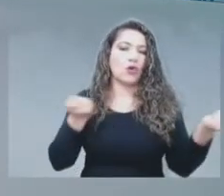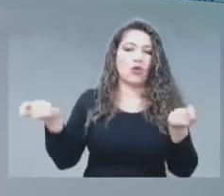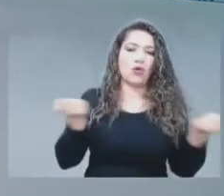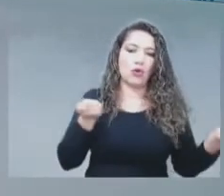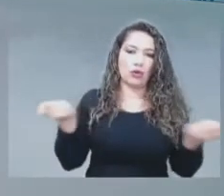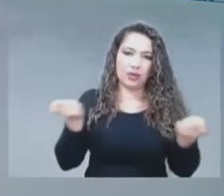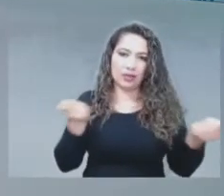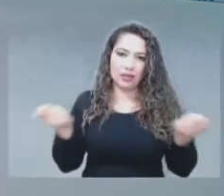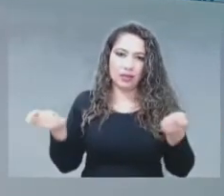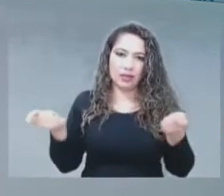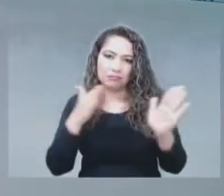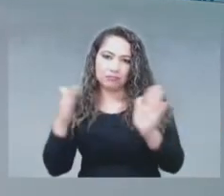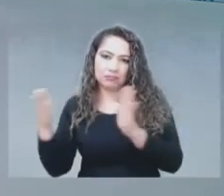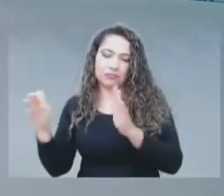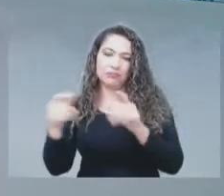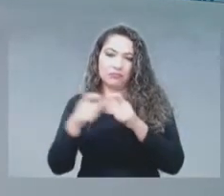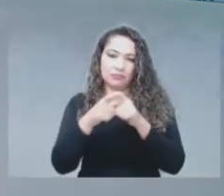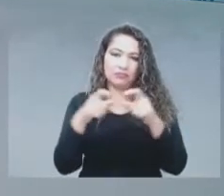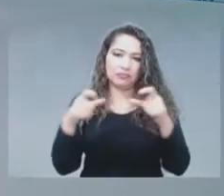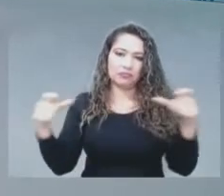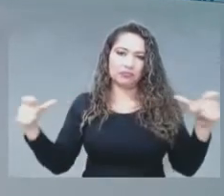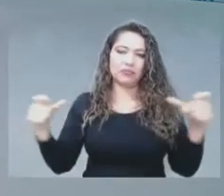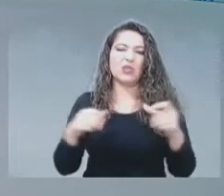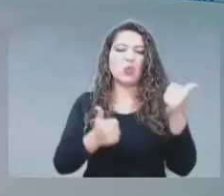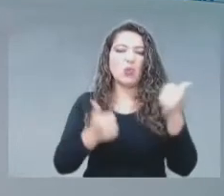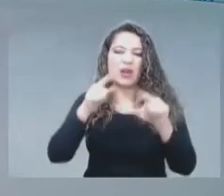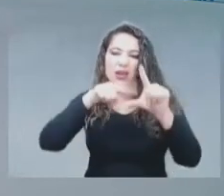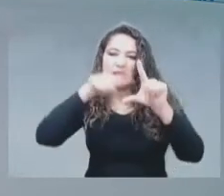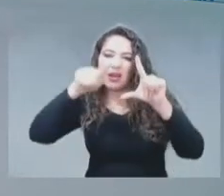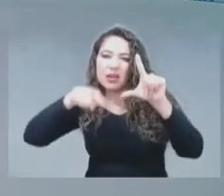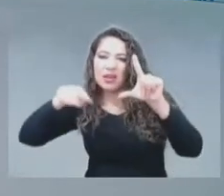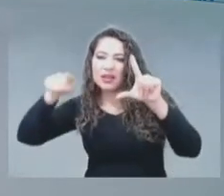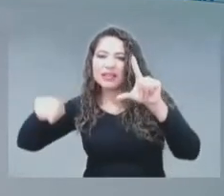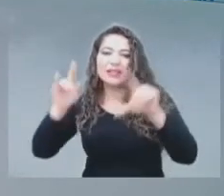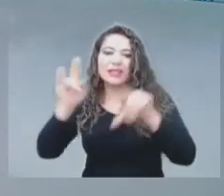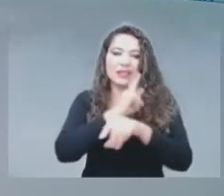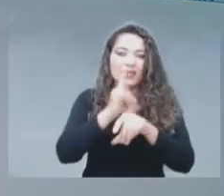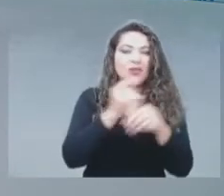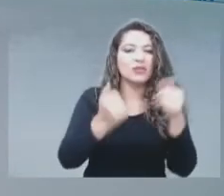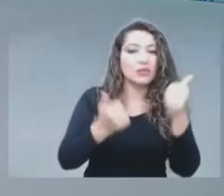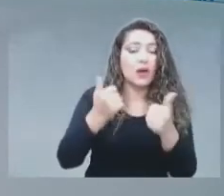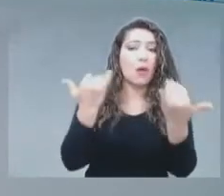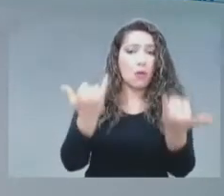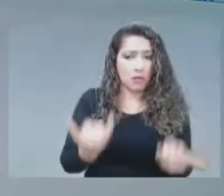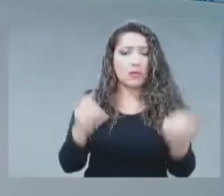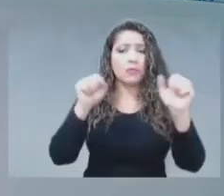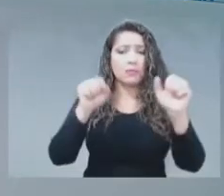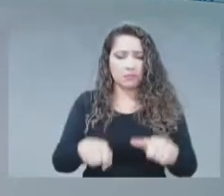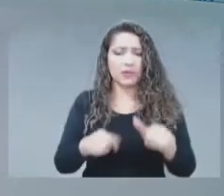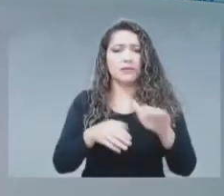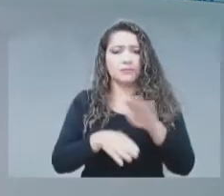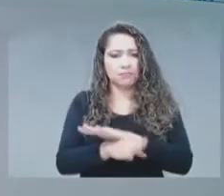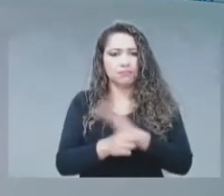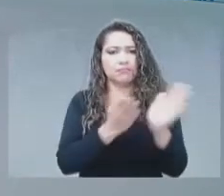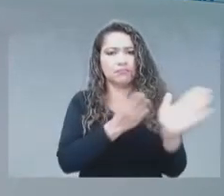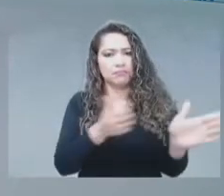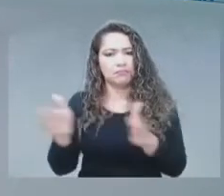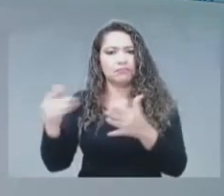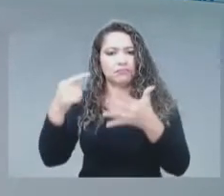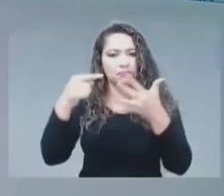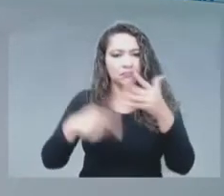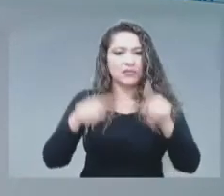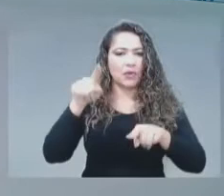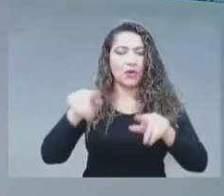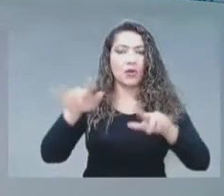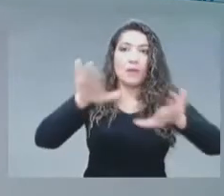cuáles son las frecuencias que se podrían usar. Y hoy en día, se puede hacer automáticamente a través de la base de datos de espacios en blanco. Entonces, el